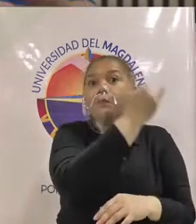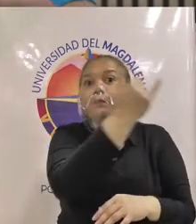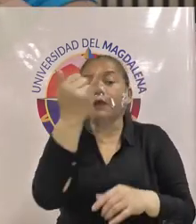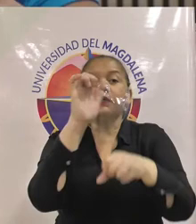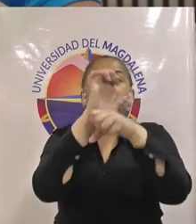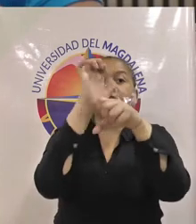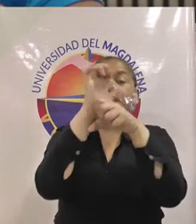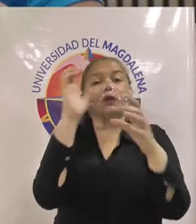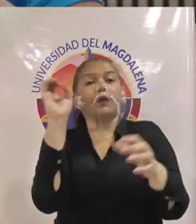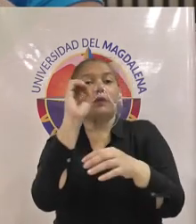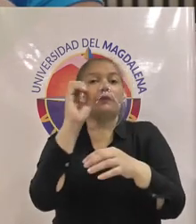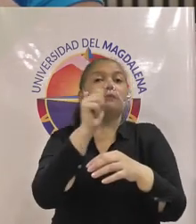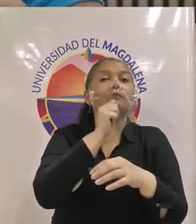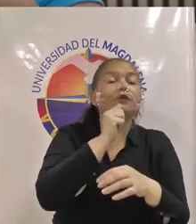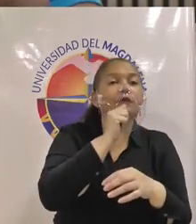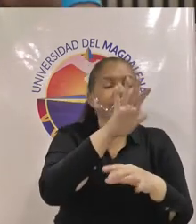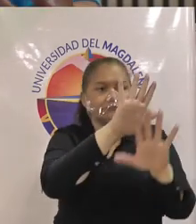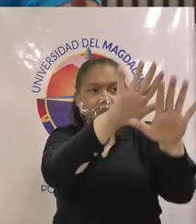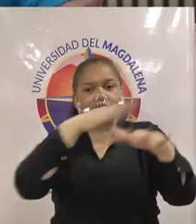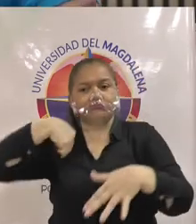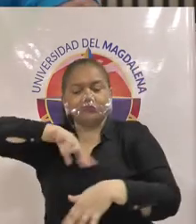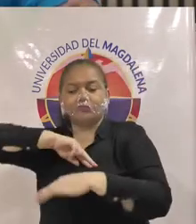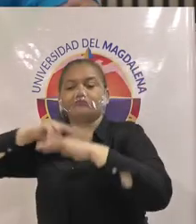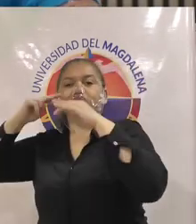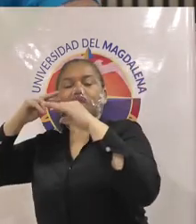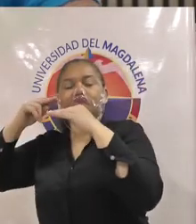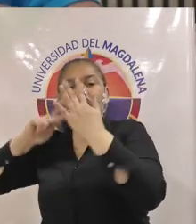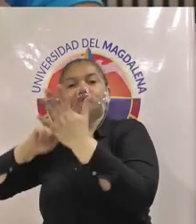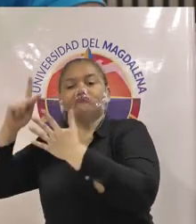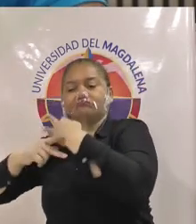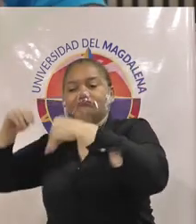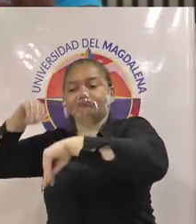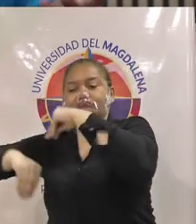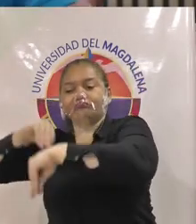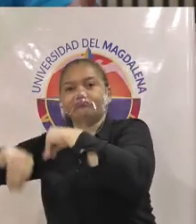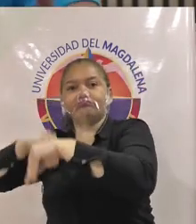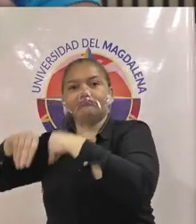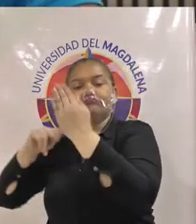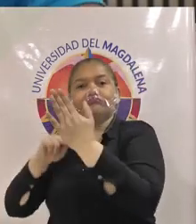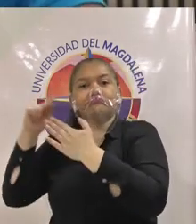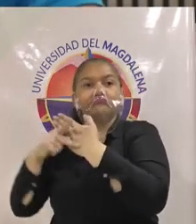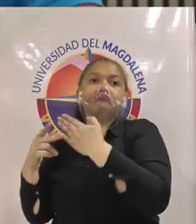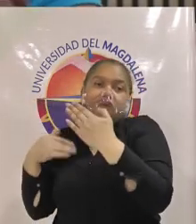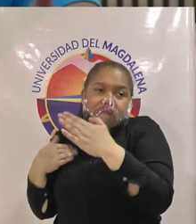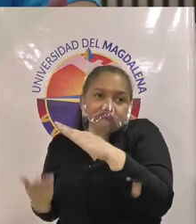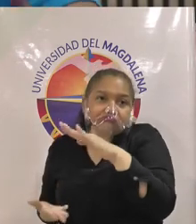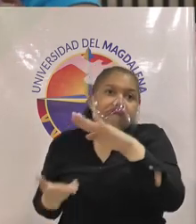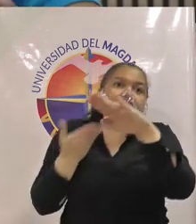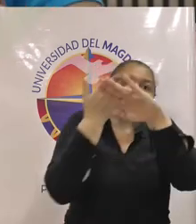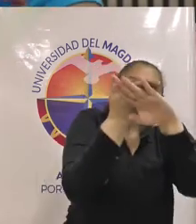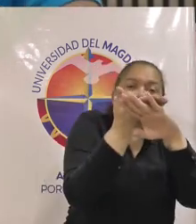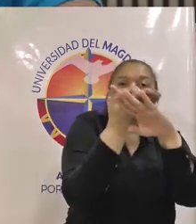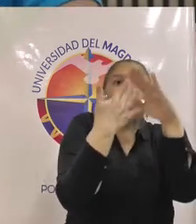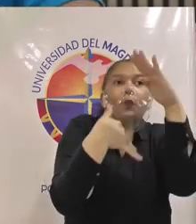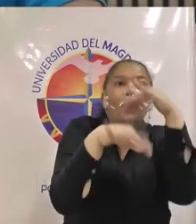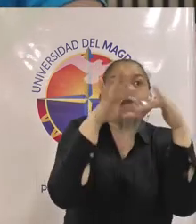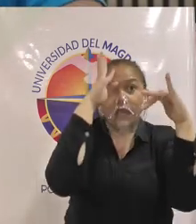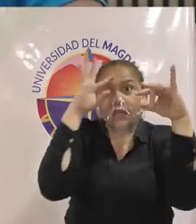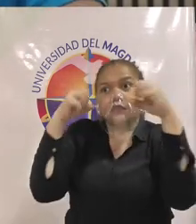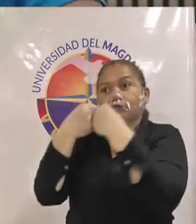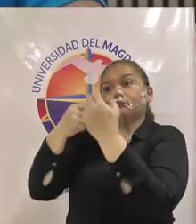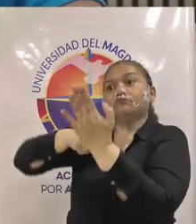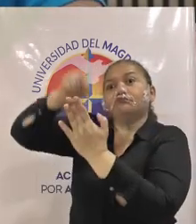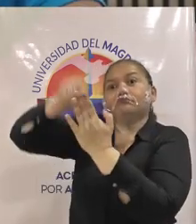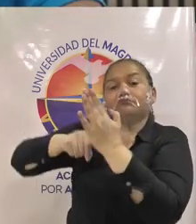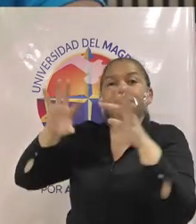pueda ofrecer un proyecto de investigación que hace parte de un proceso de planeación de cualquier tipo de obra o contratación lo